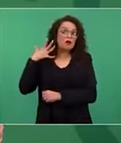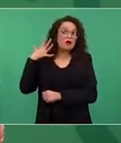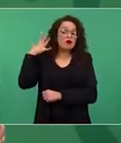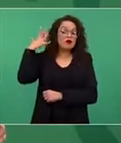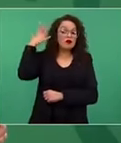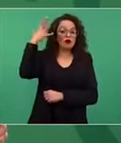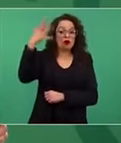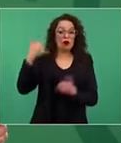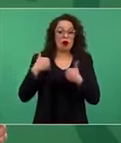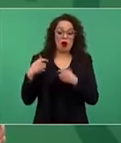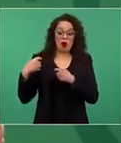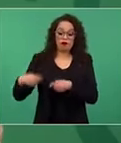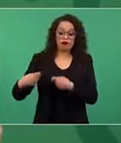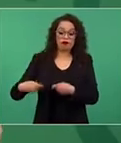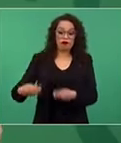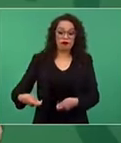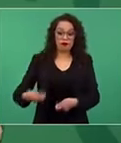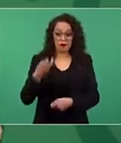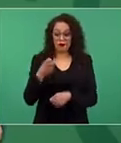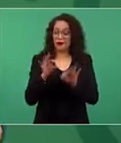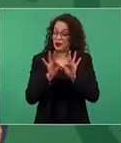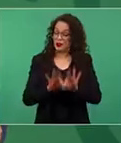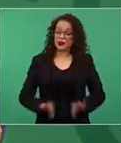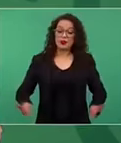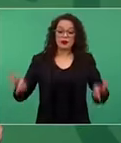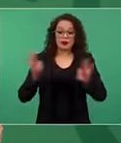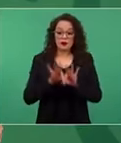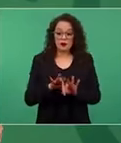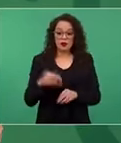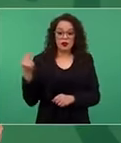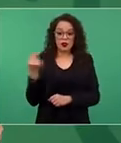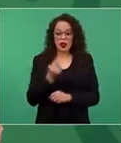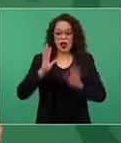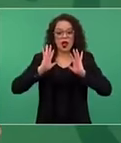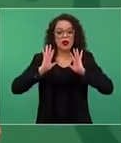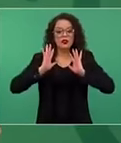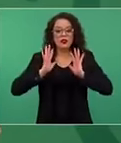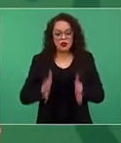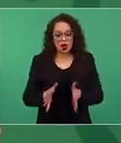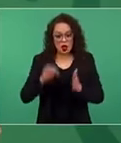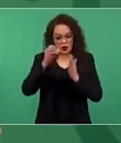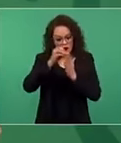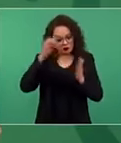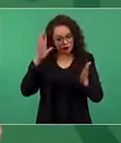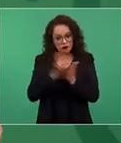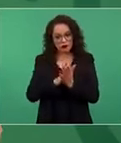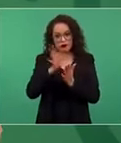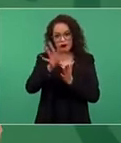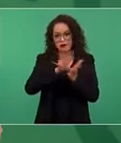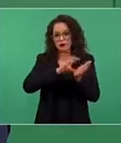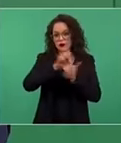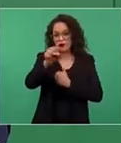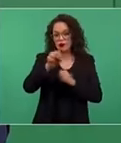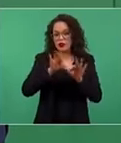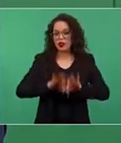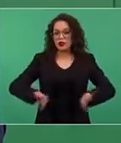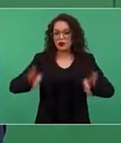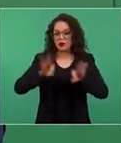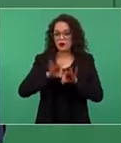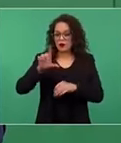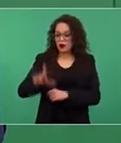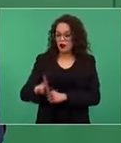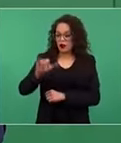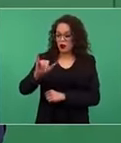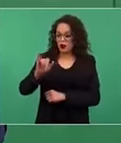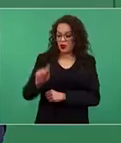dejar ya establecido en la Constitución que el litio